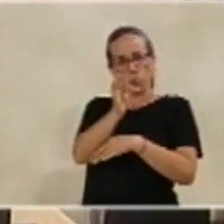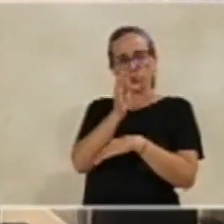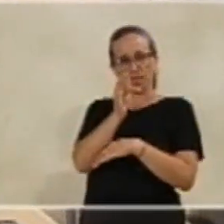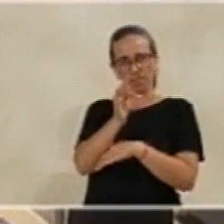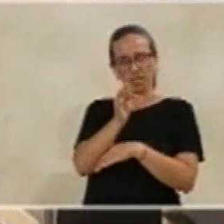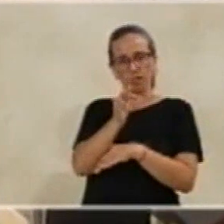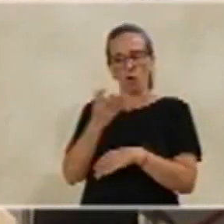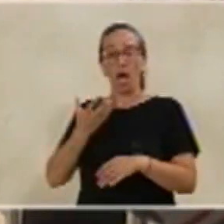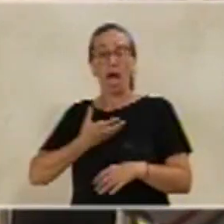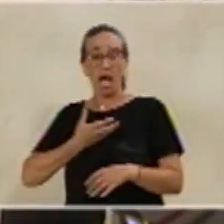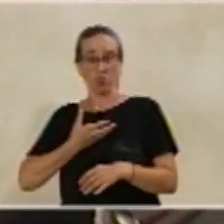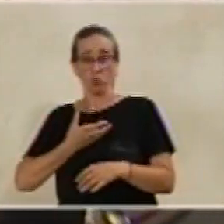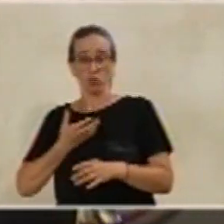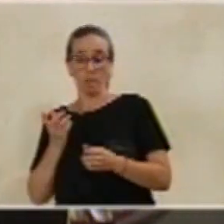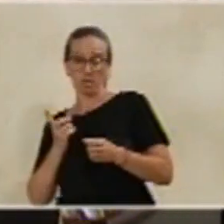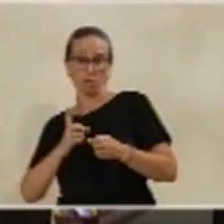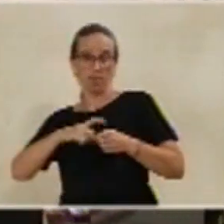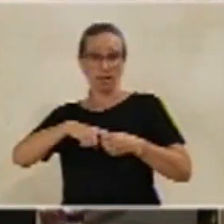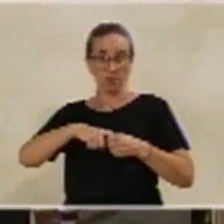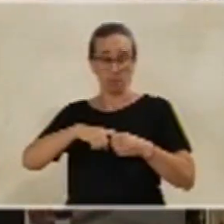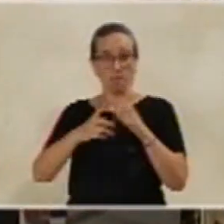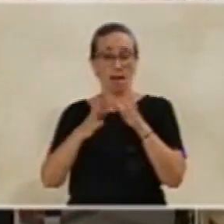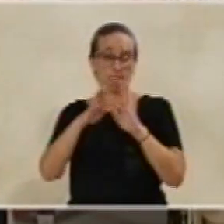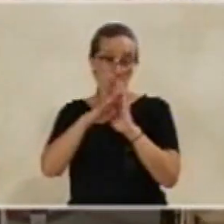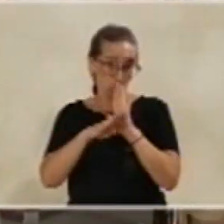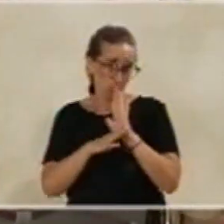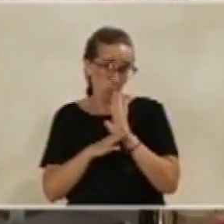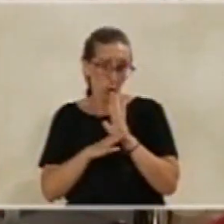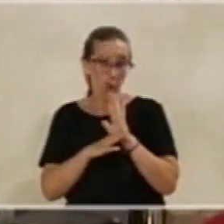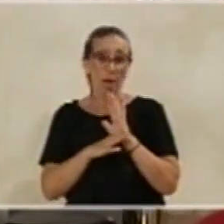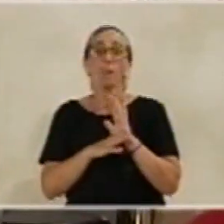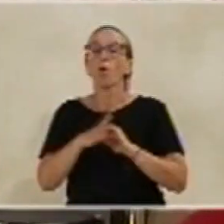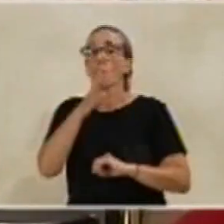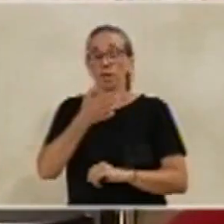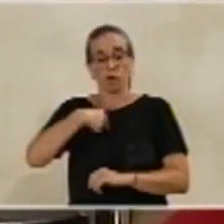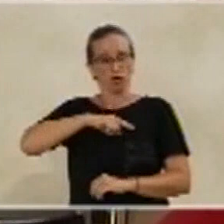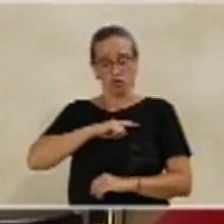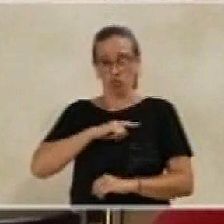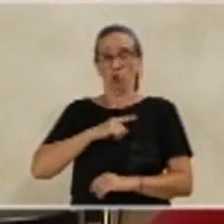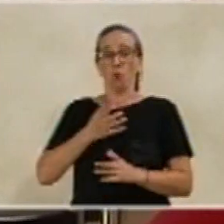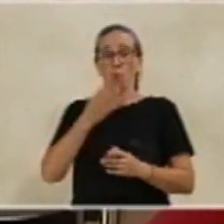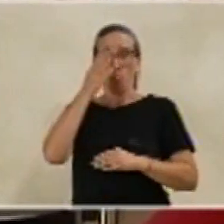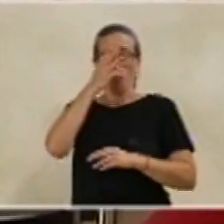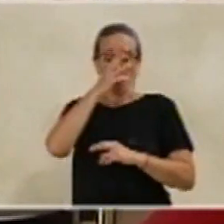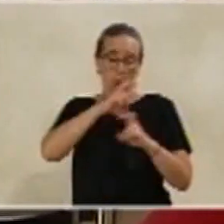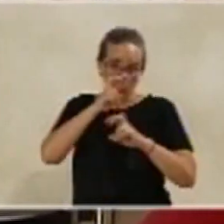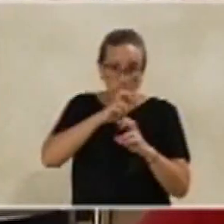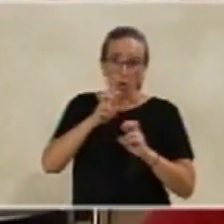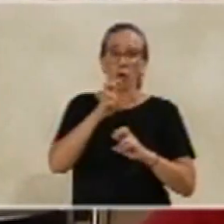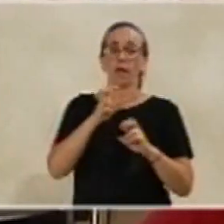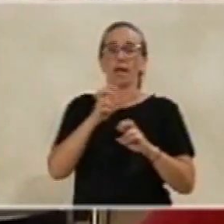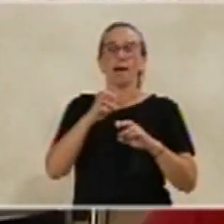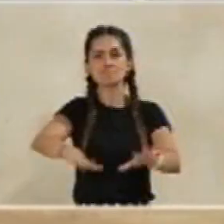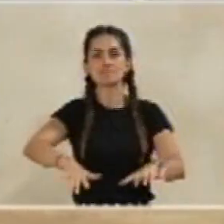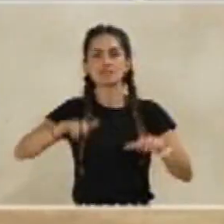emitidas por el órgano de gestión tributaria entre enero y mayo de este año, con el compromiso de intentar agilizar la labor